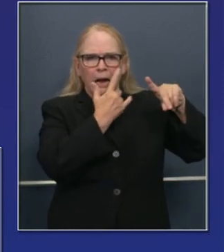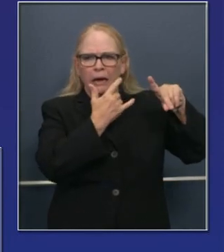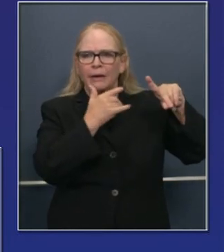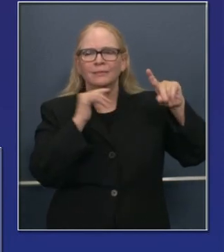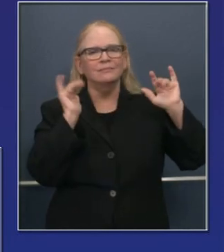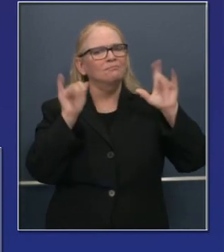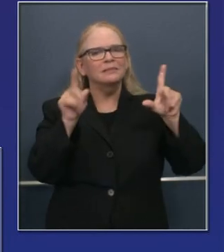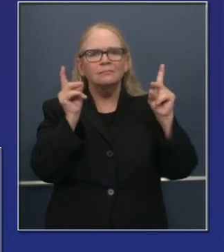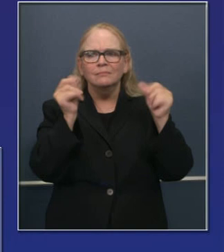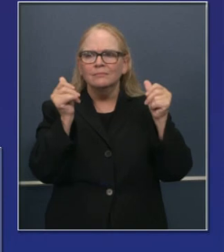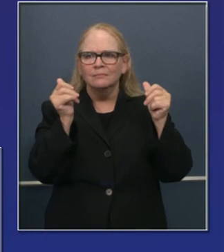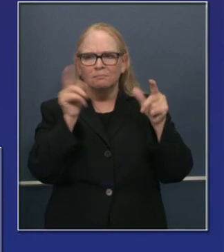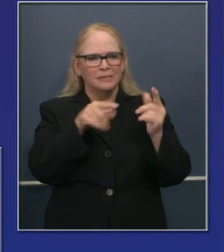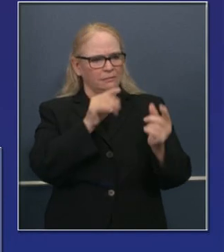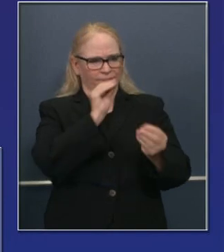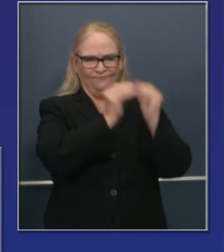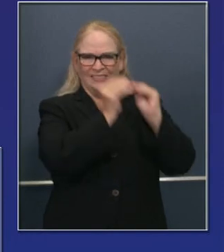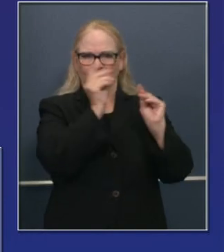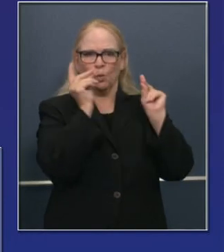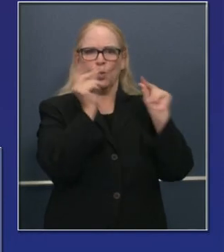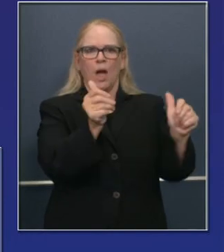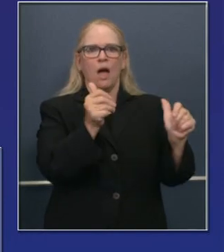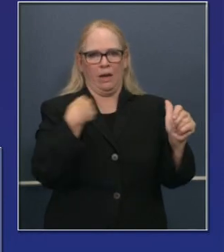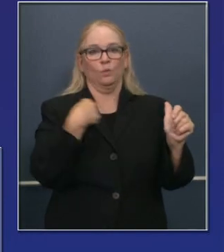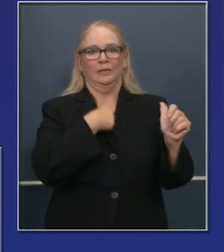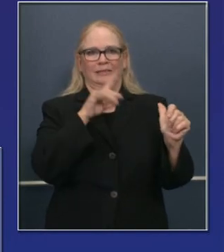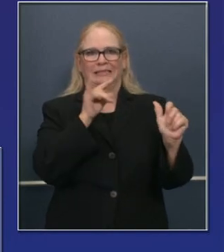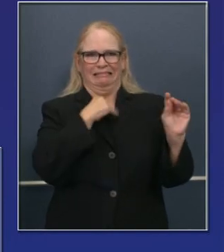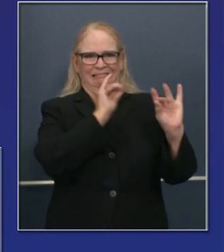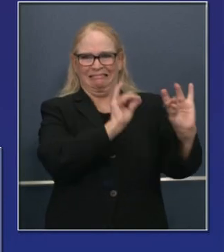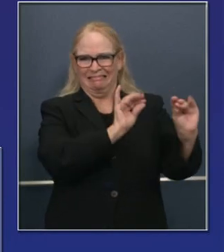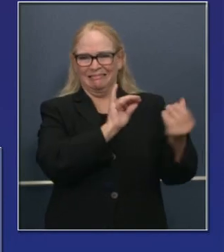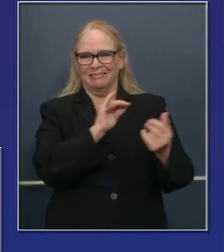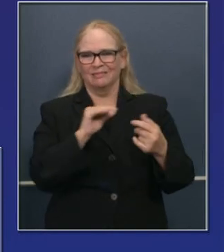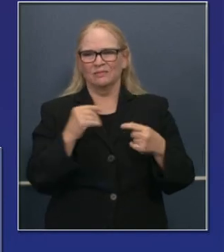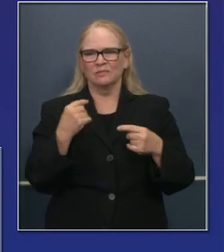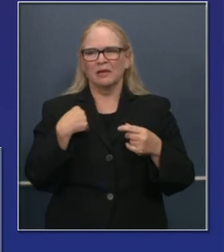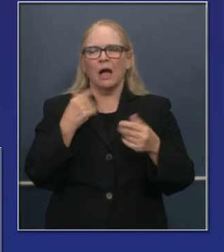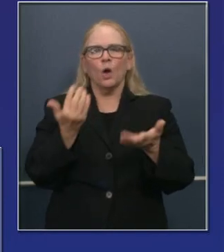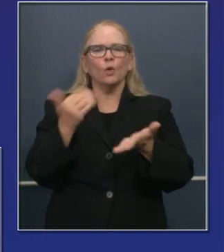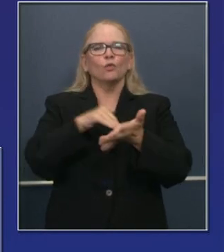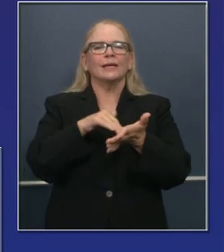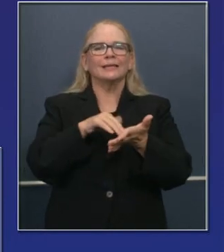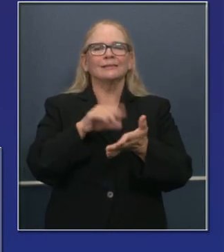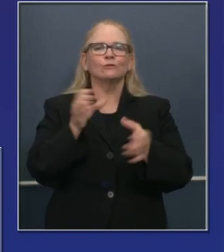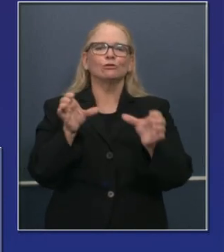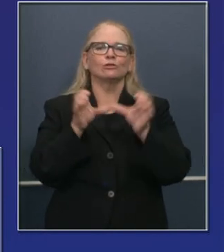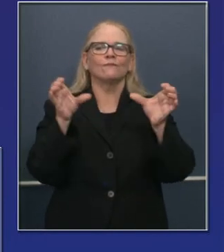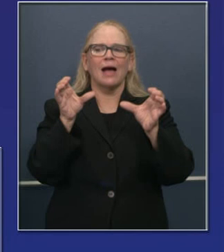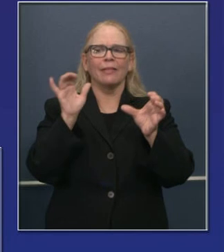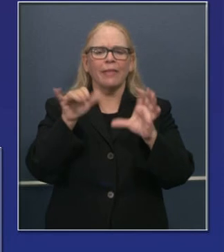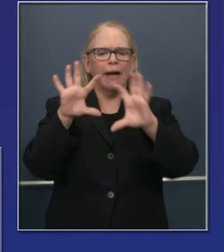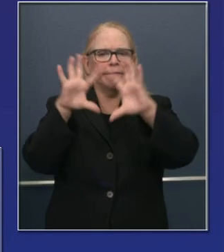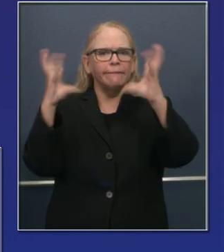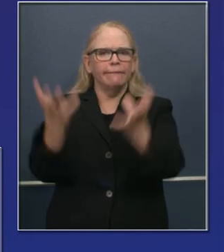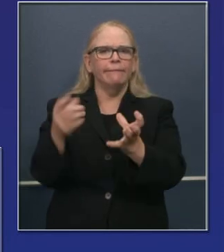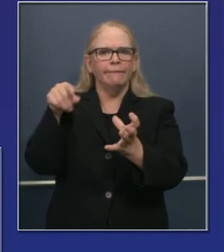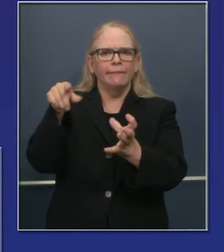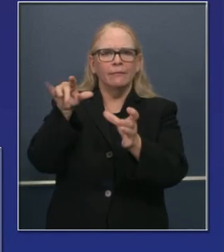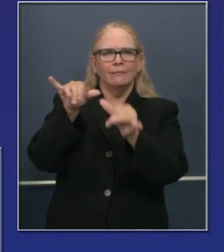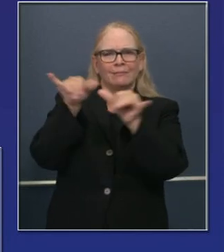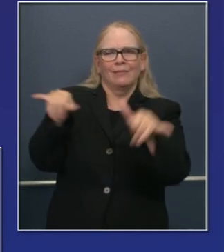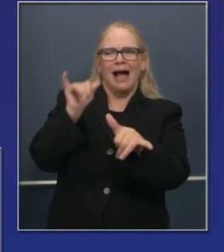comenzamos a corregir de inmediato. Algunas otras cosas como la renovación de certificados para asegurarnos de que los datos sigan